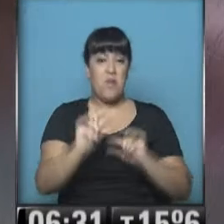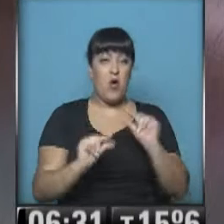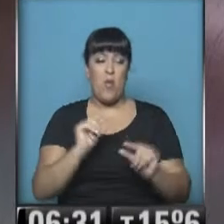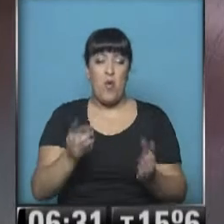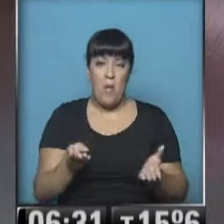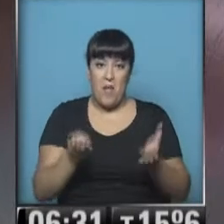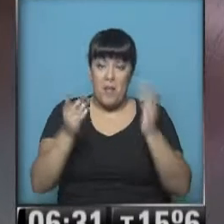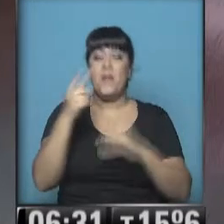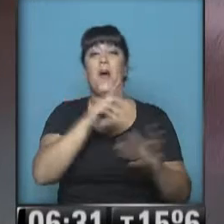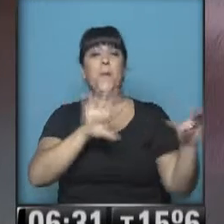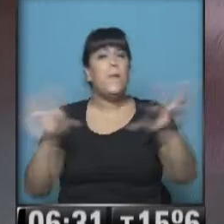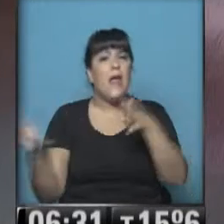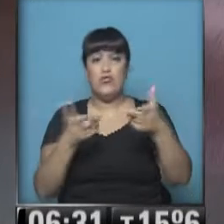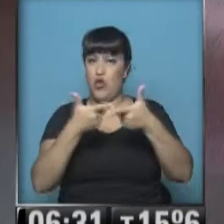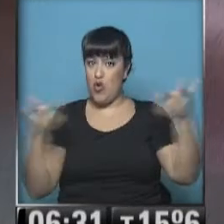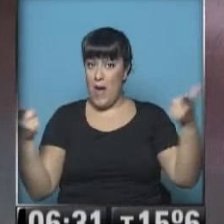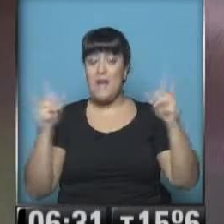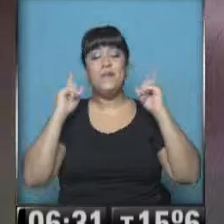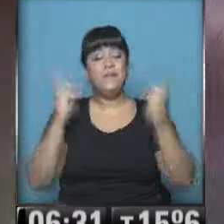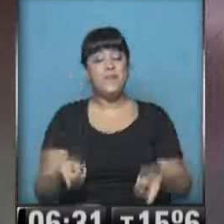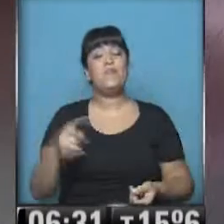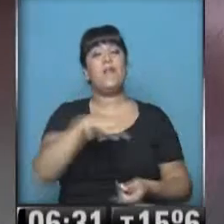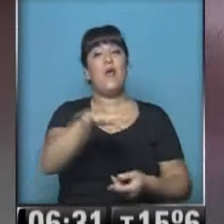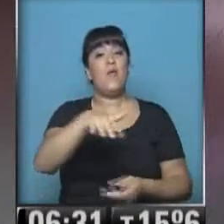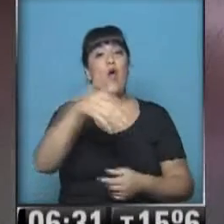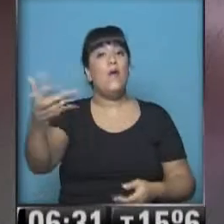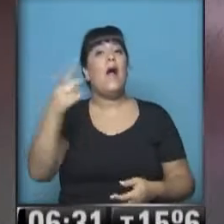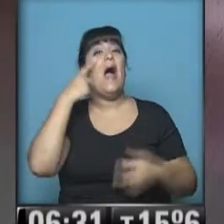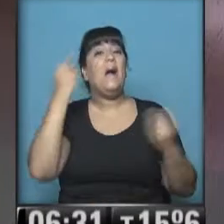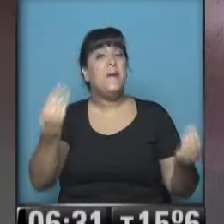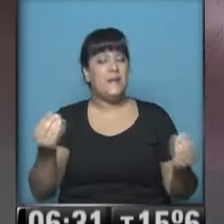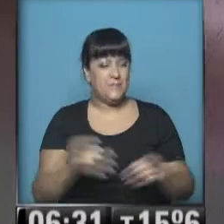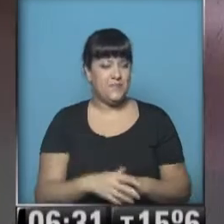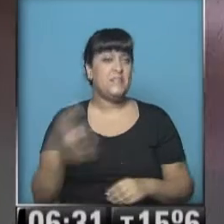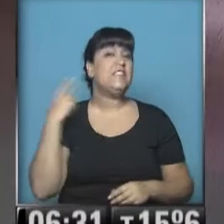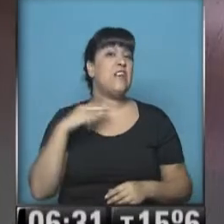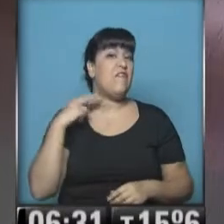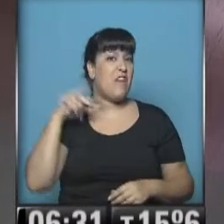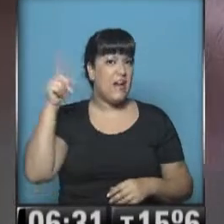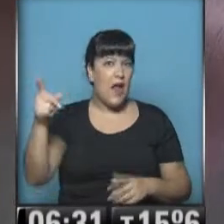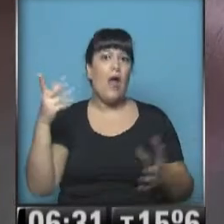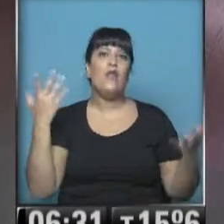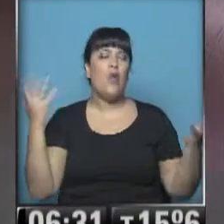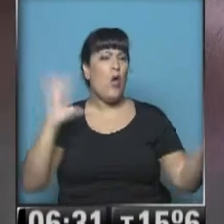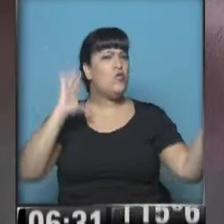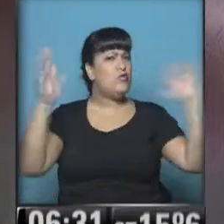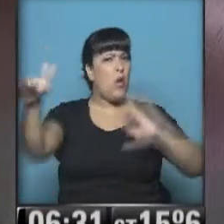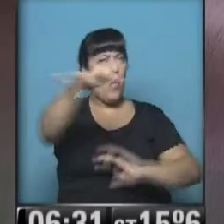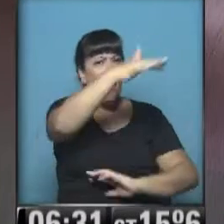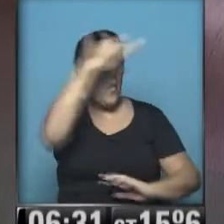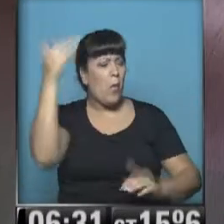No hay viento y en el Gran Buenos Aires, a ver qué pasa en San Fernando. ¡Qué despejado!